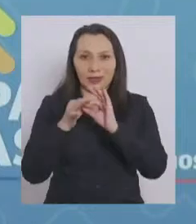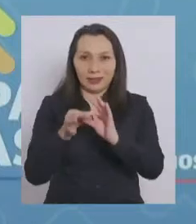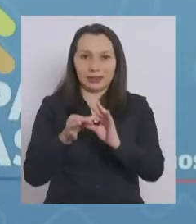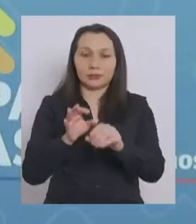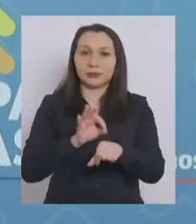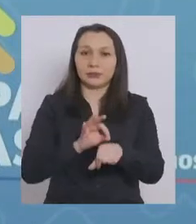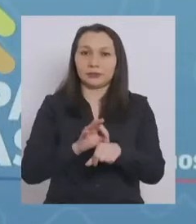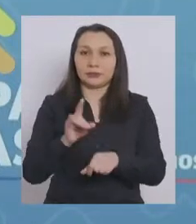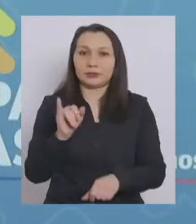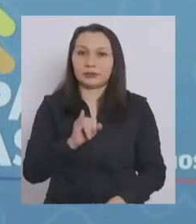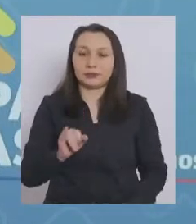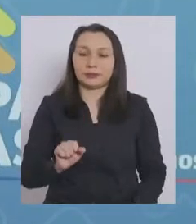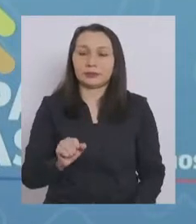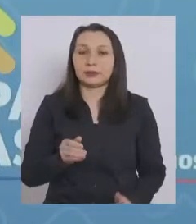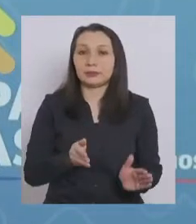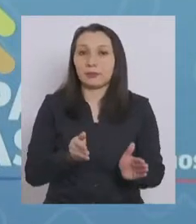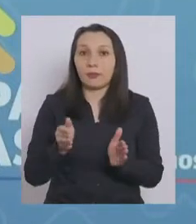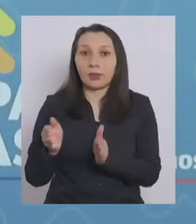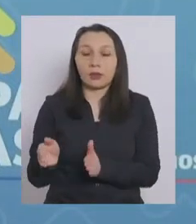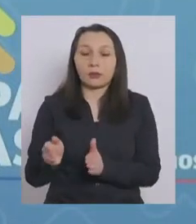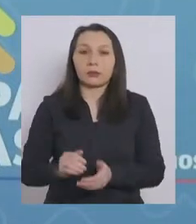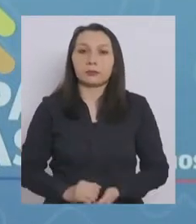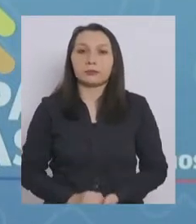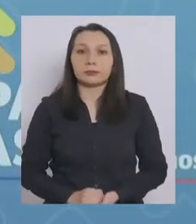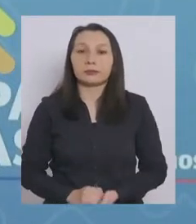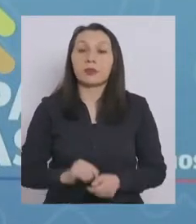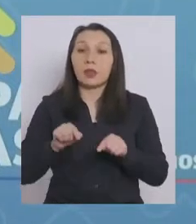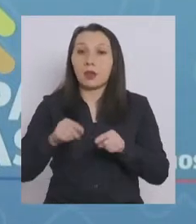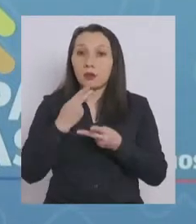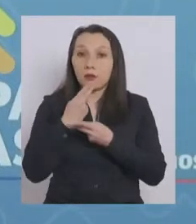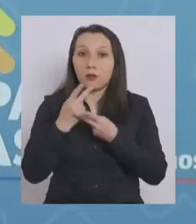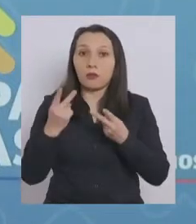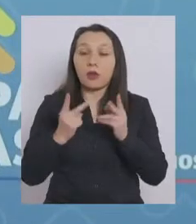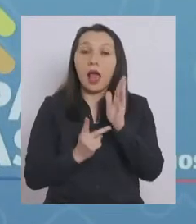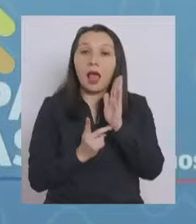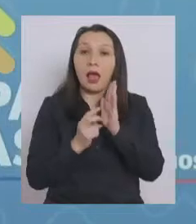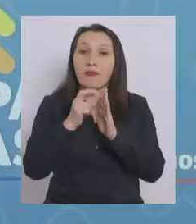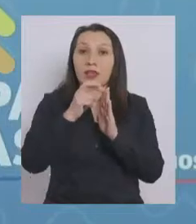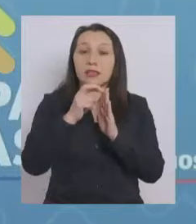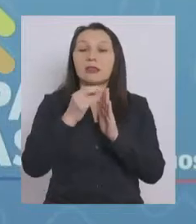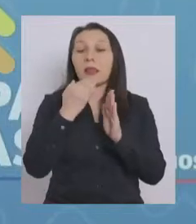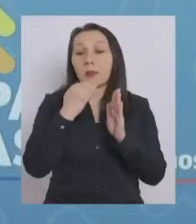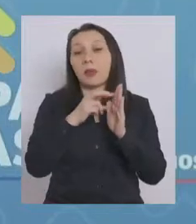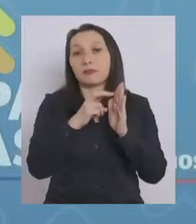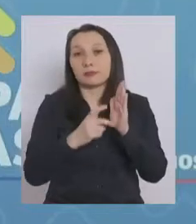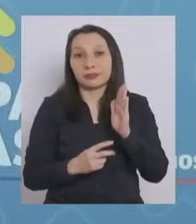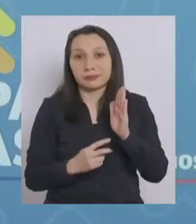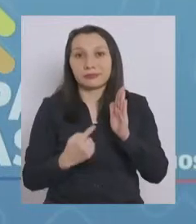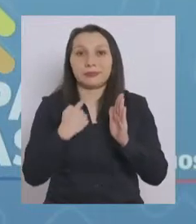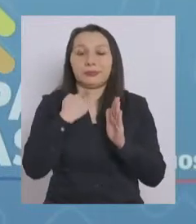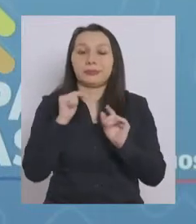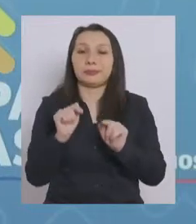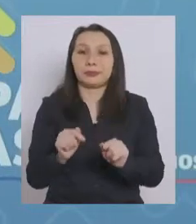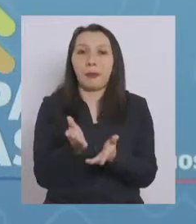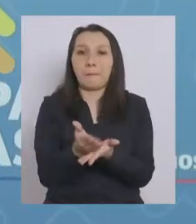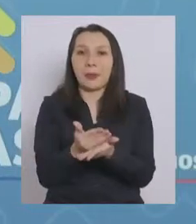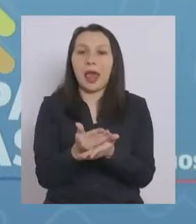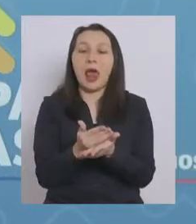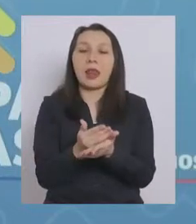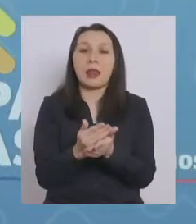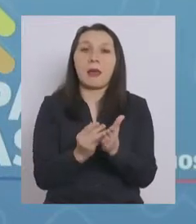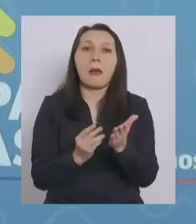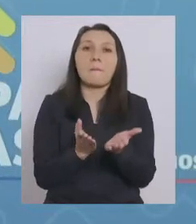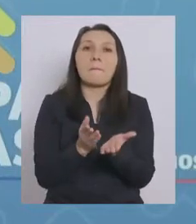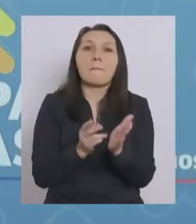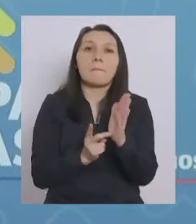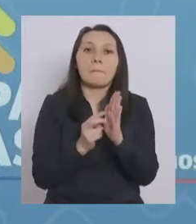A continuación, daremos a conocer los avances y retrocesos en el plan Paso a Paso nos